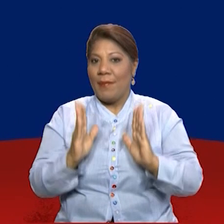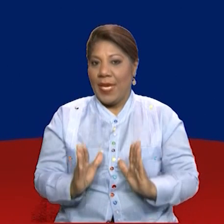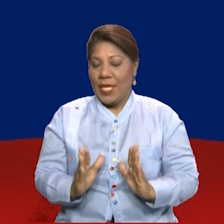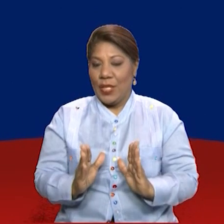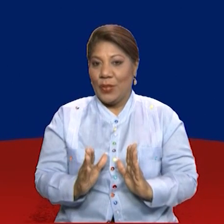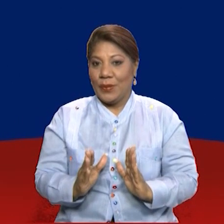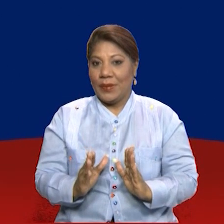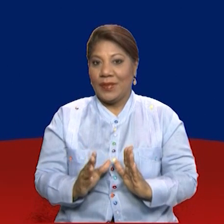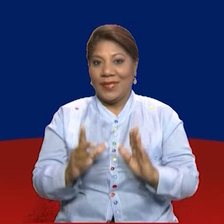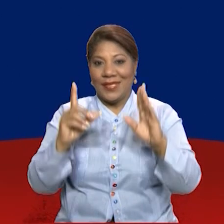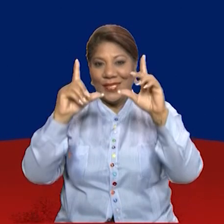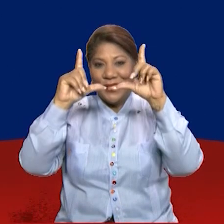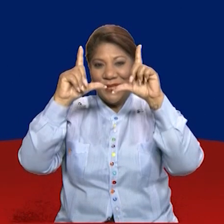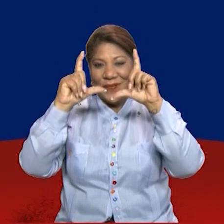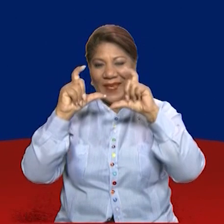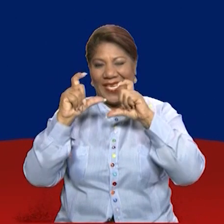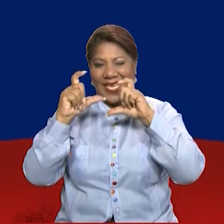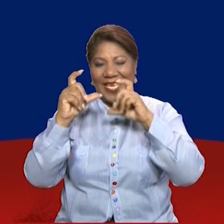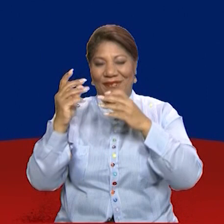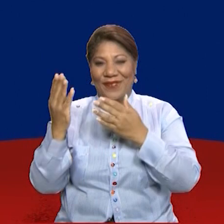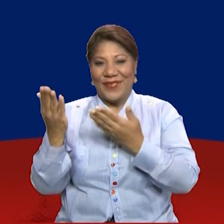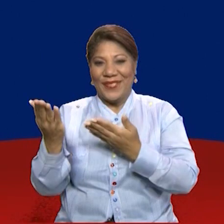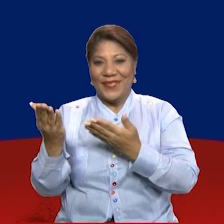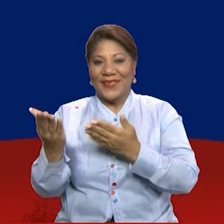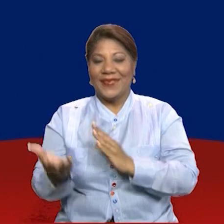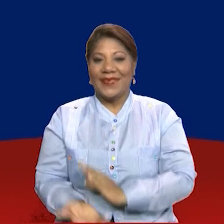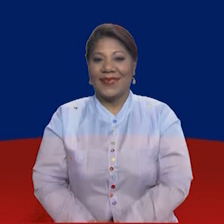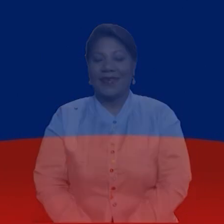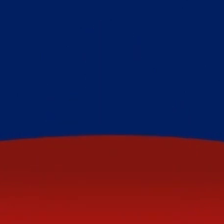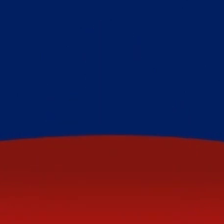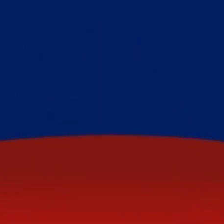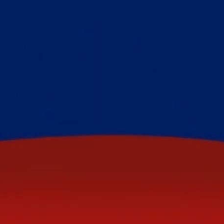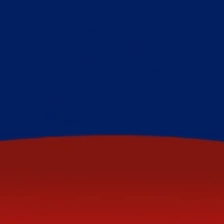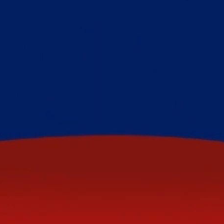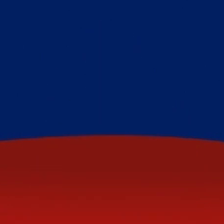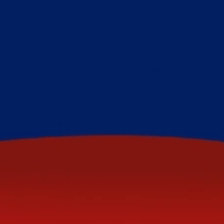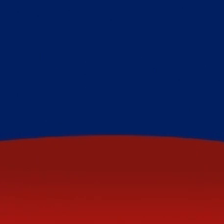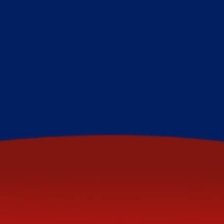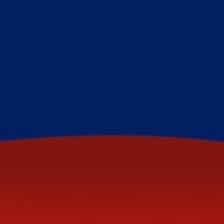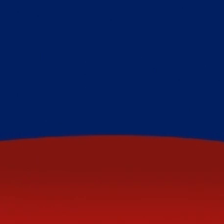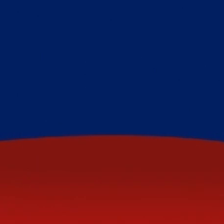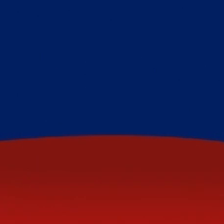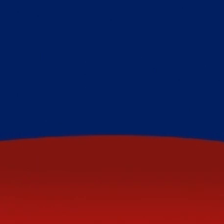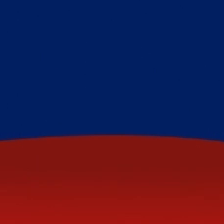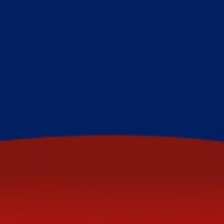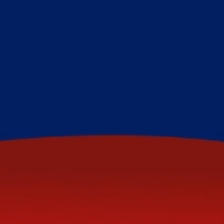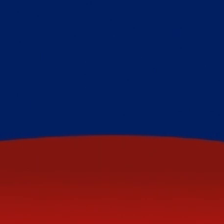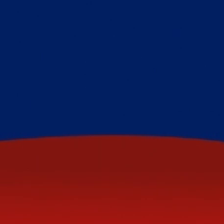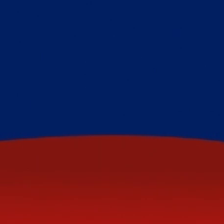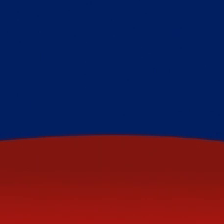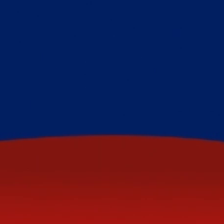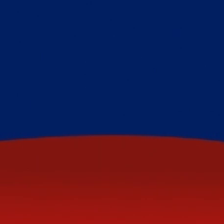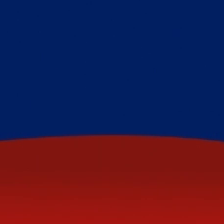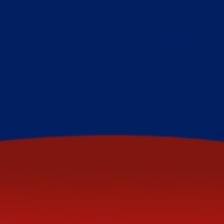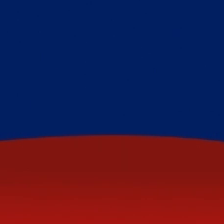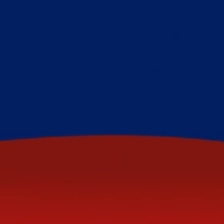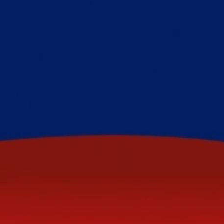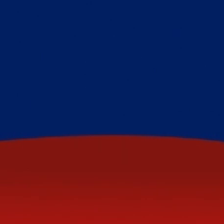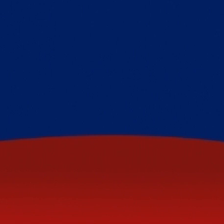Pueden tomarle captura a la pantalla para que puedan realizar esta actividad en su cuaderno de trabajo.